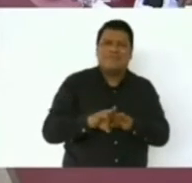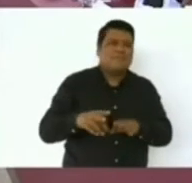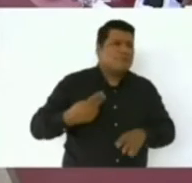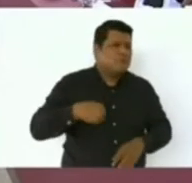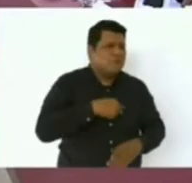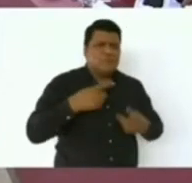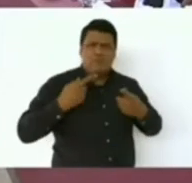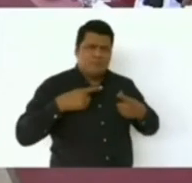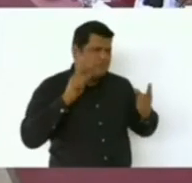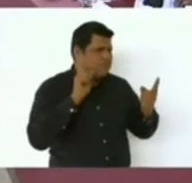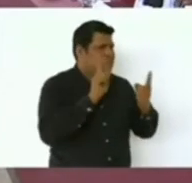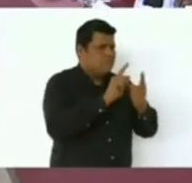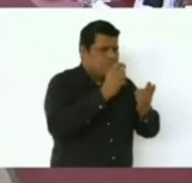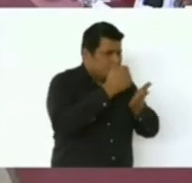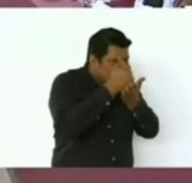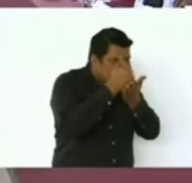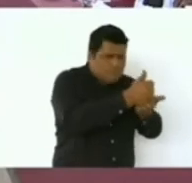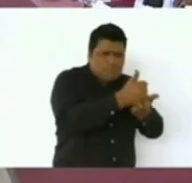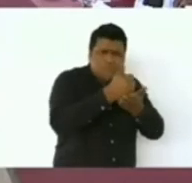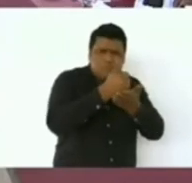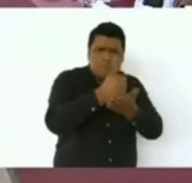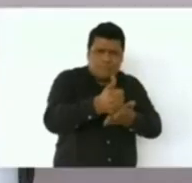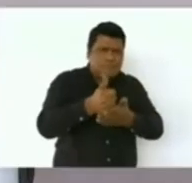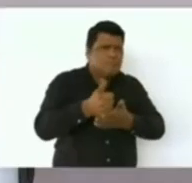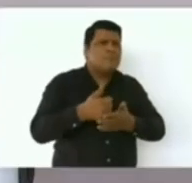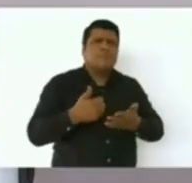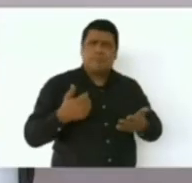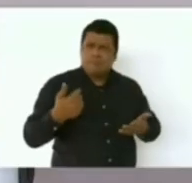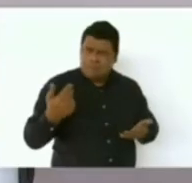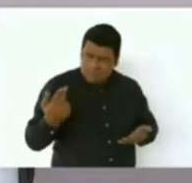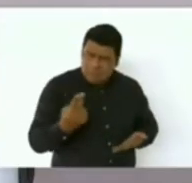directa a la gente.